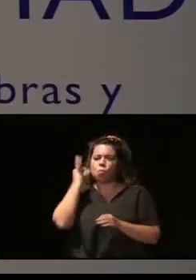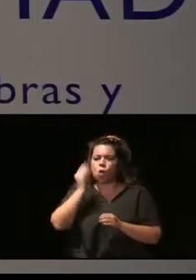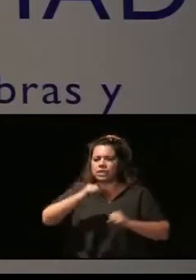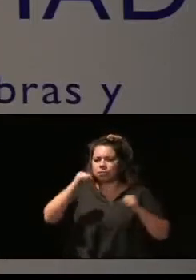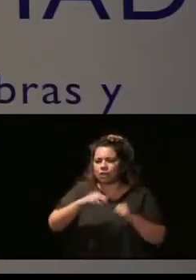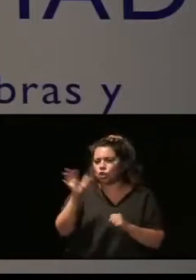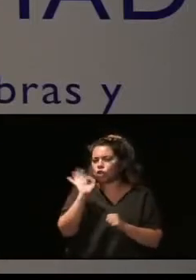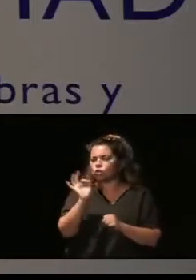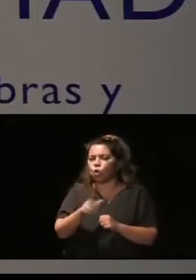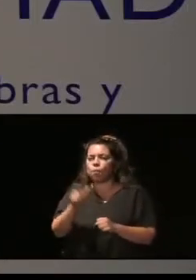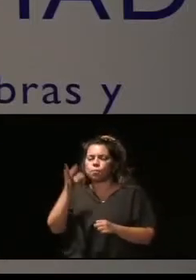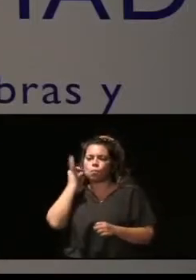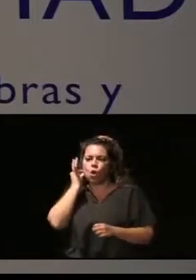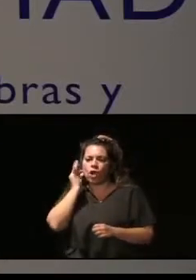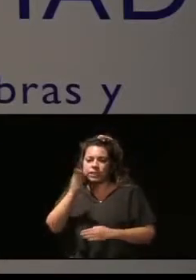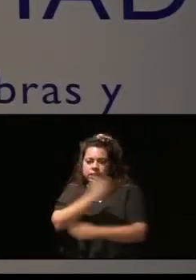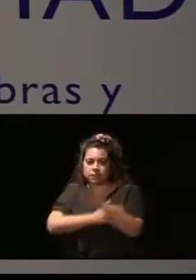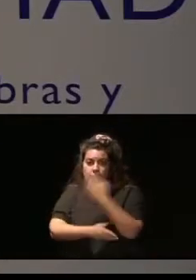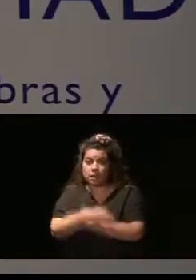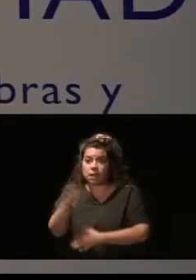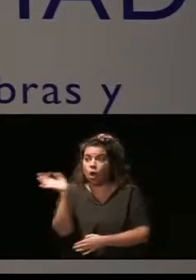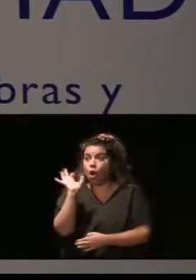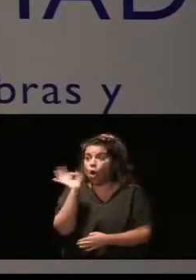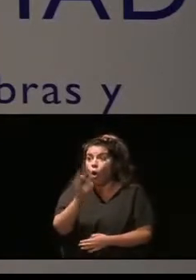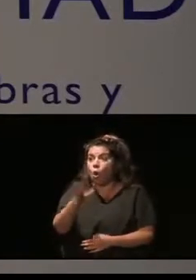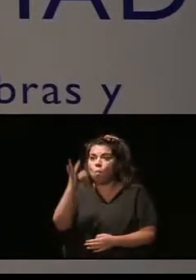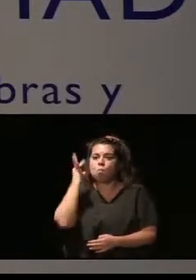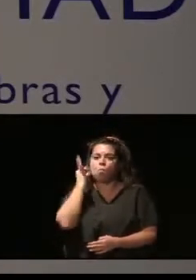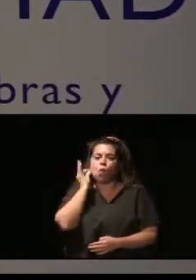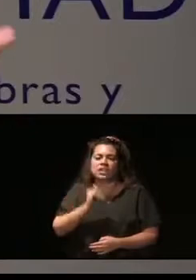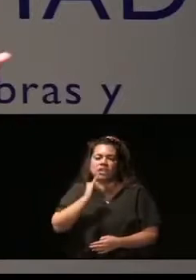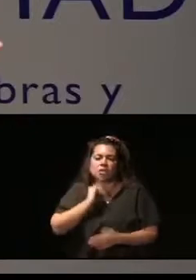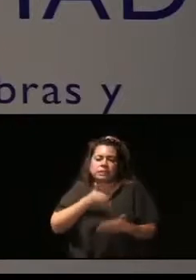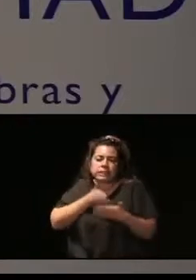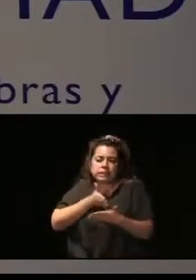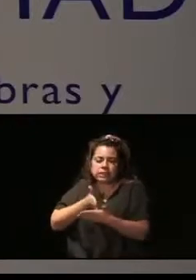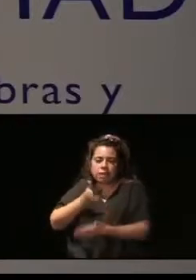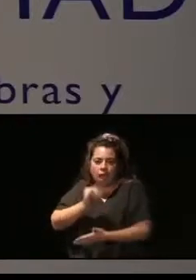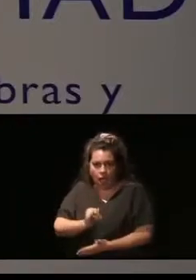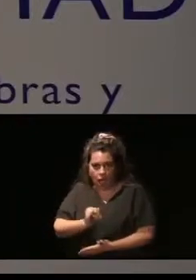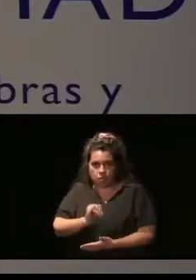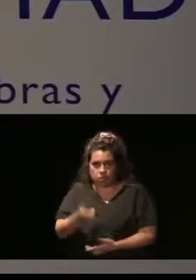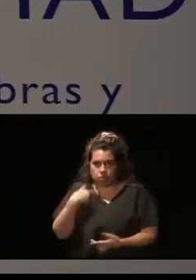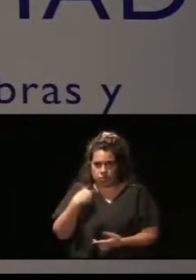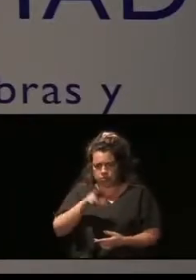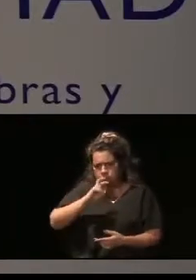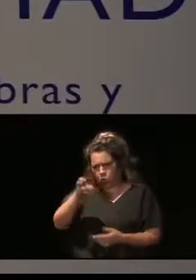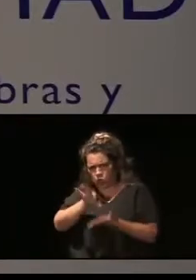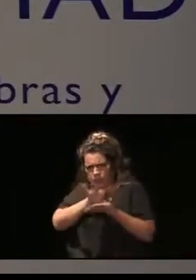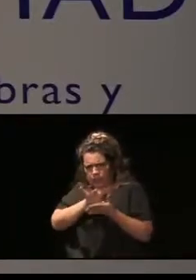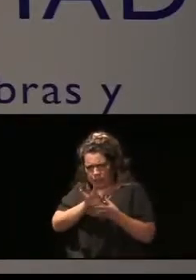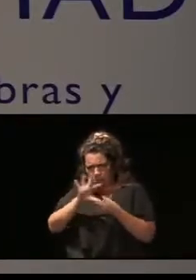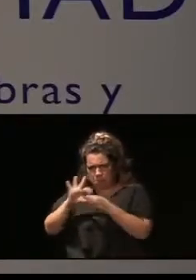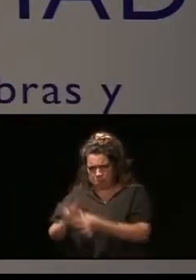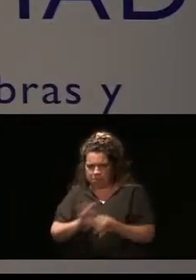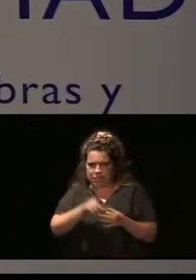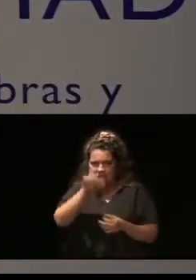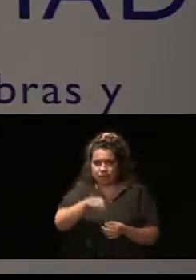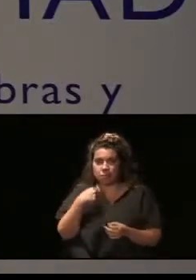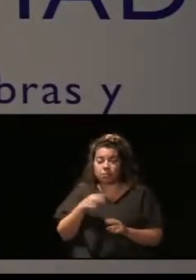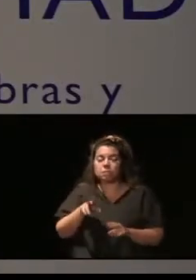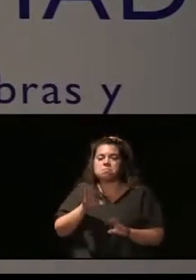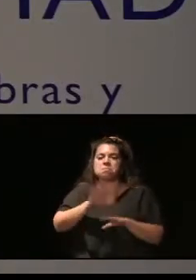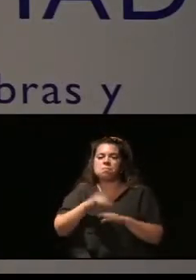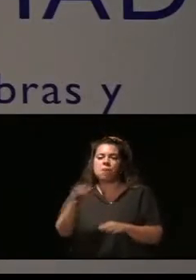discapacidad o mujeres que tuvieran algún tipo de barrera idiomática. Y aquí engancho con otro de los servicios que tenemos, ¿no?, para facilitar el acceso a las